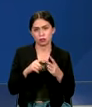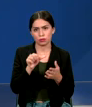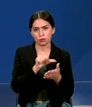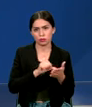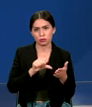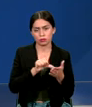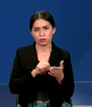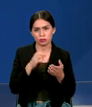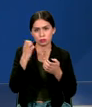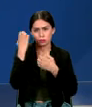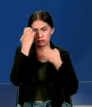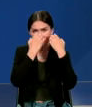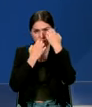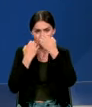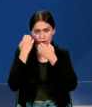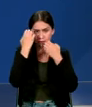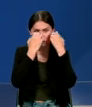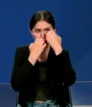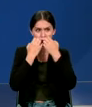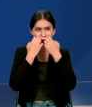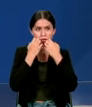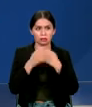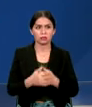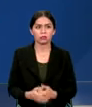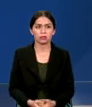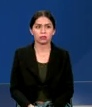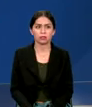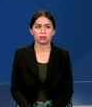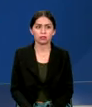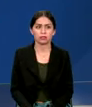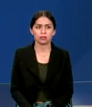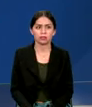en Playa del Carmen y Saltillo.